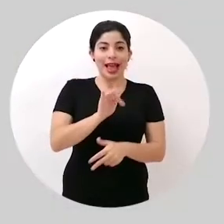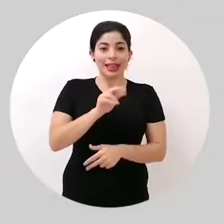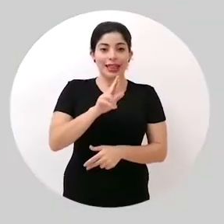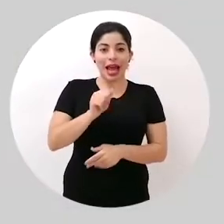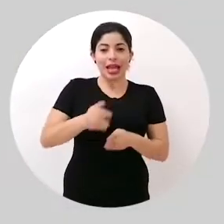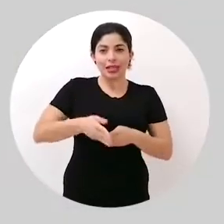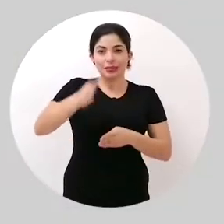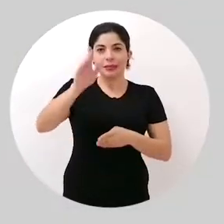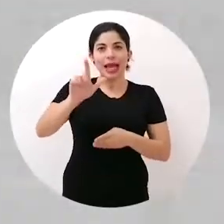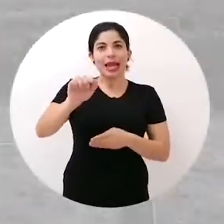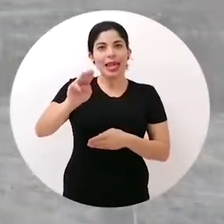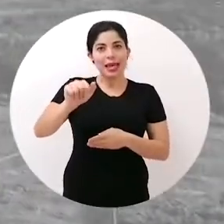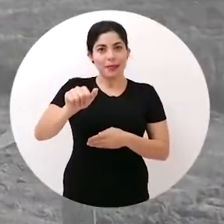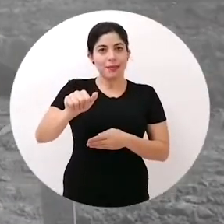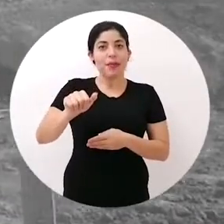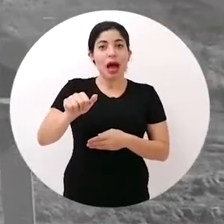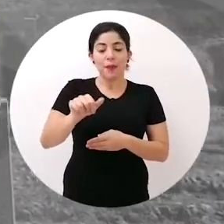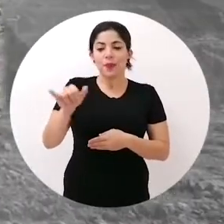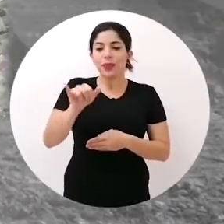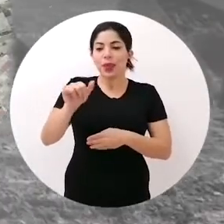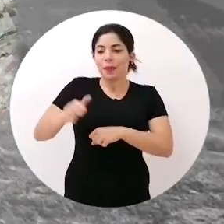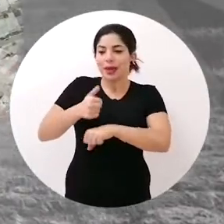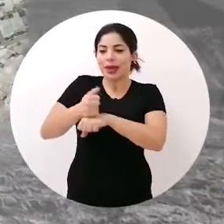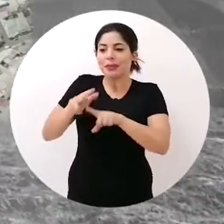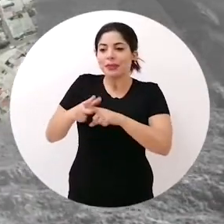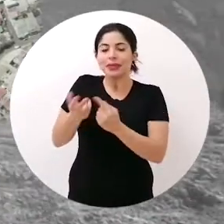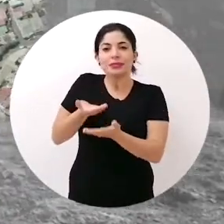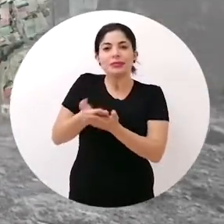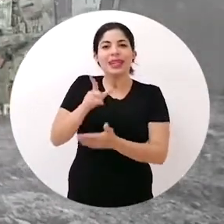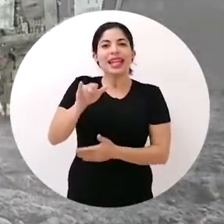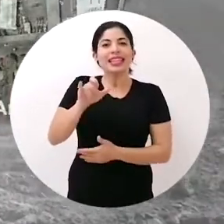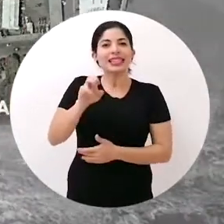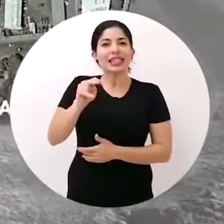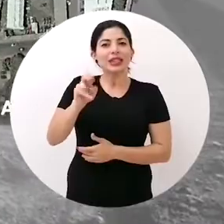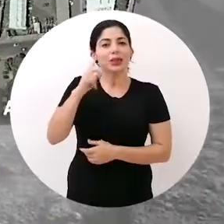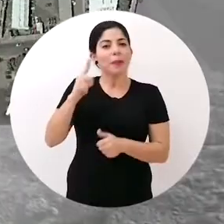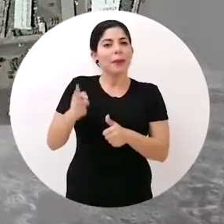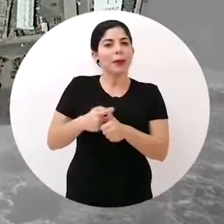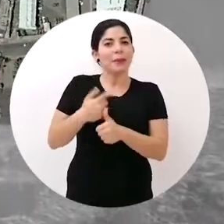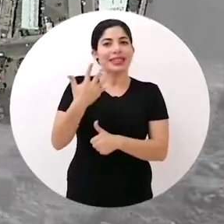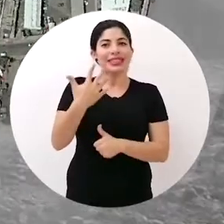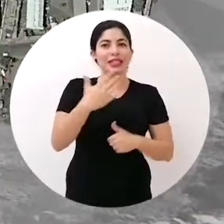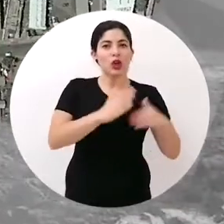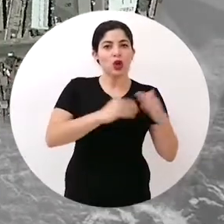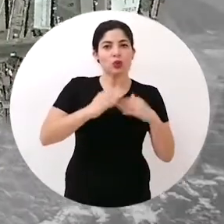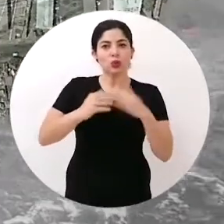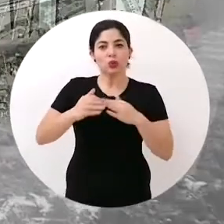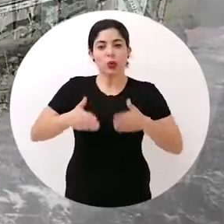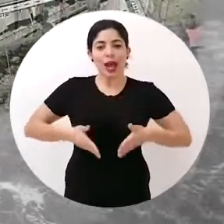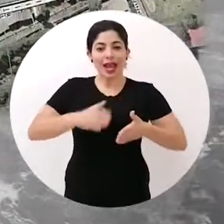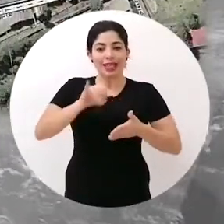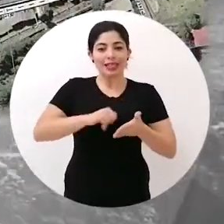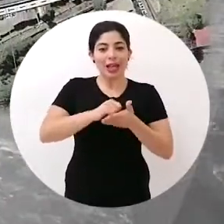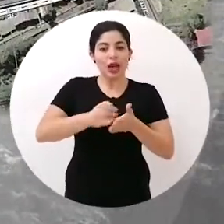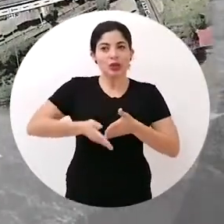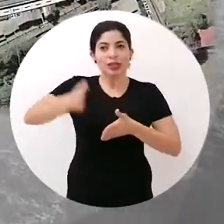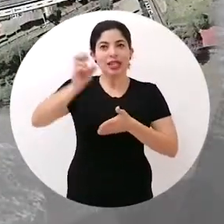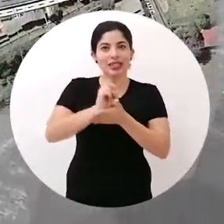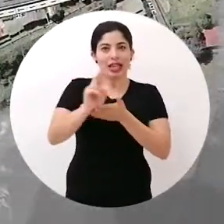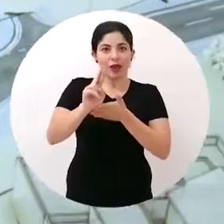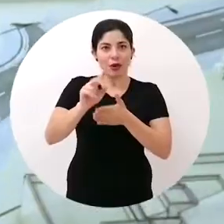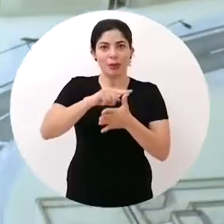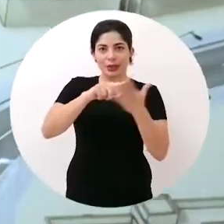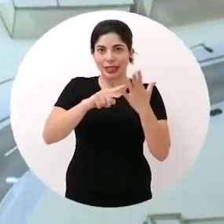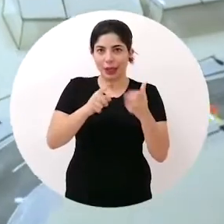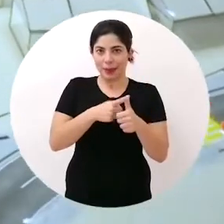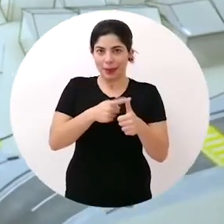Taras-La Lima, así como el inicio de la licitación para las primeras cinco obras de la carretera San José-San Ramón.